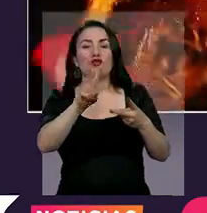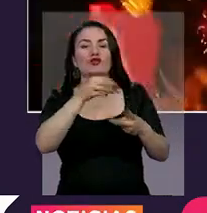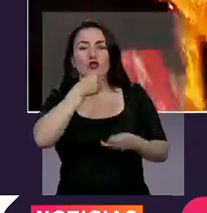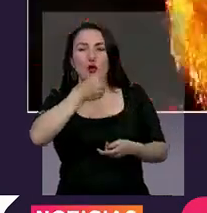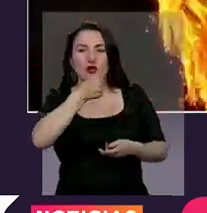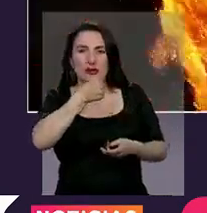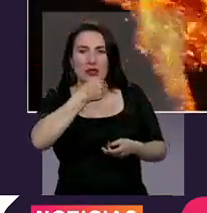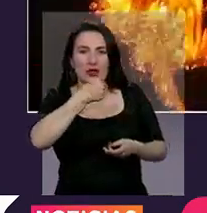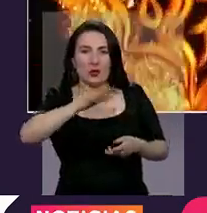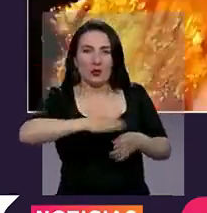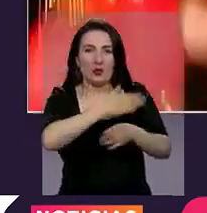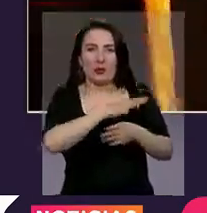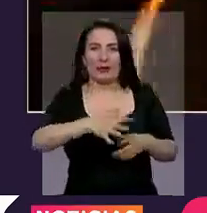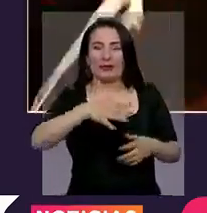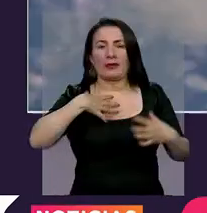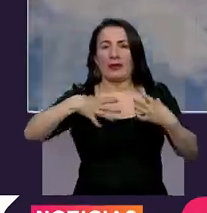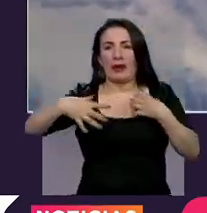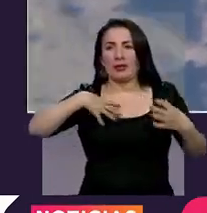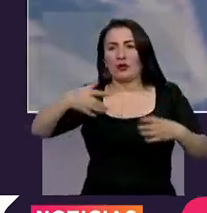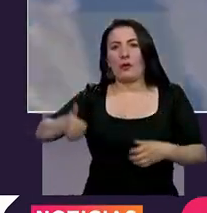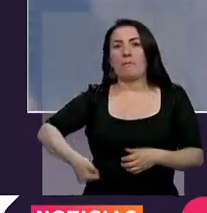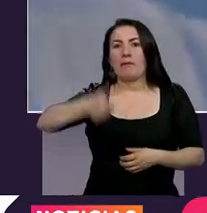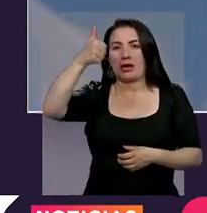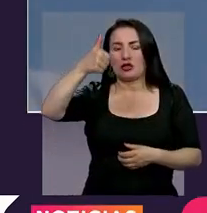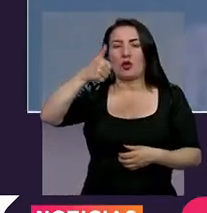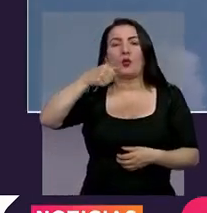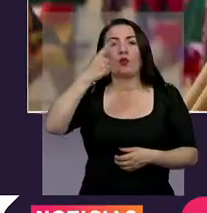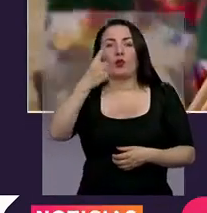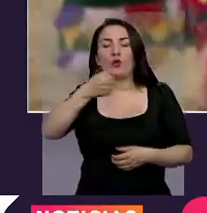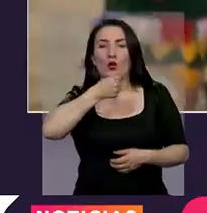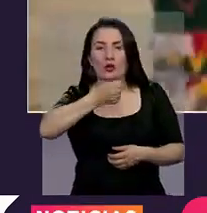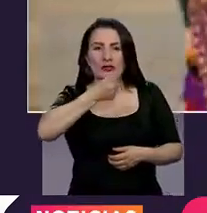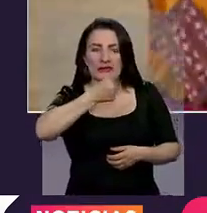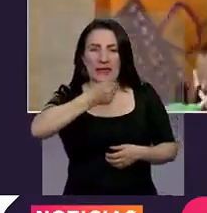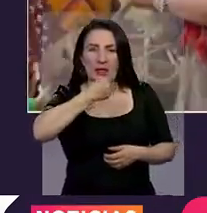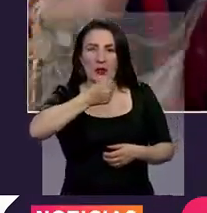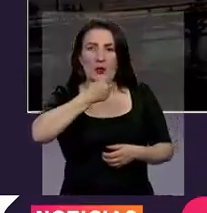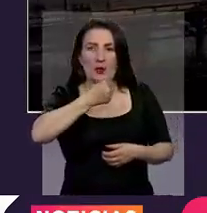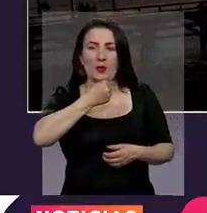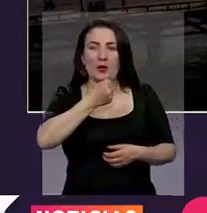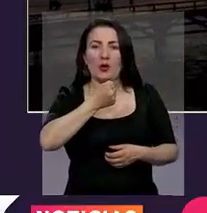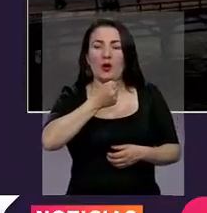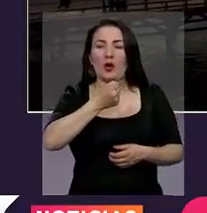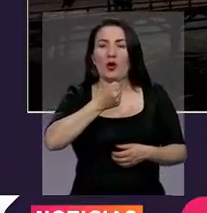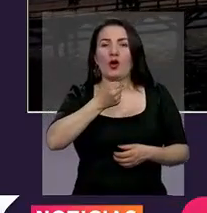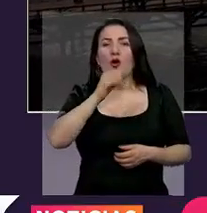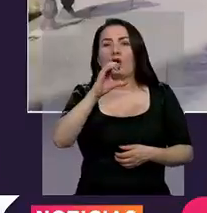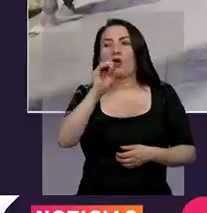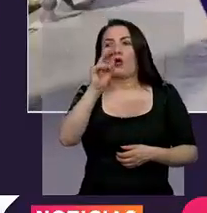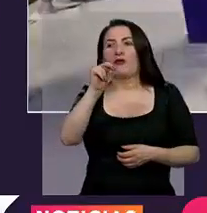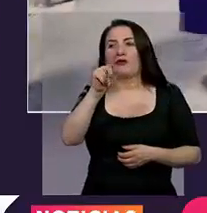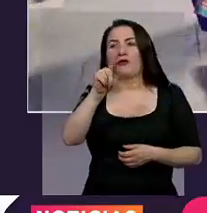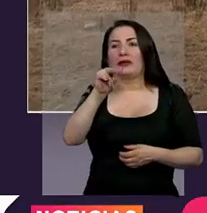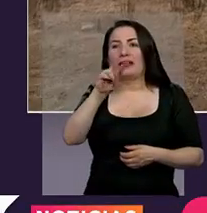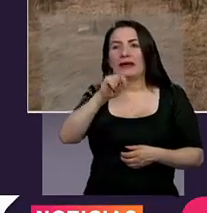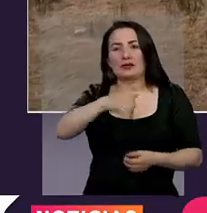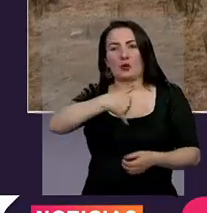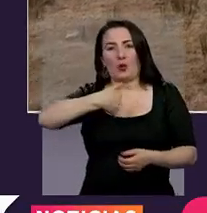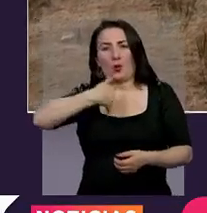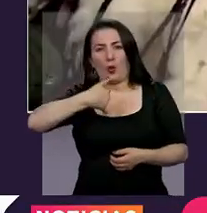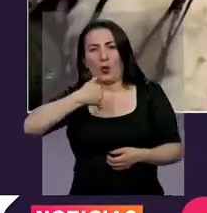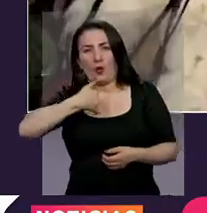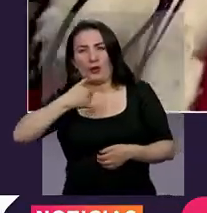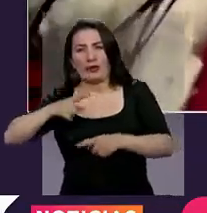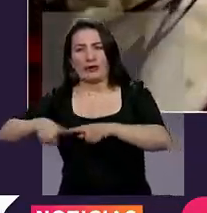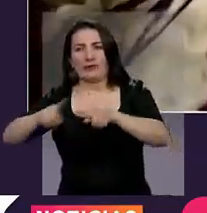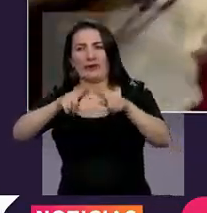en el Teatro Mayor. Uno se llama Concierto de los Confines, que son jóvenes de ambos